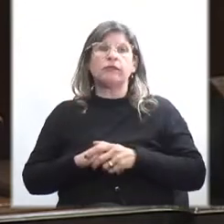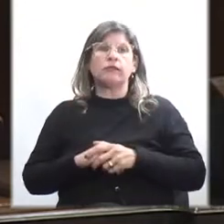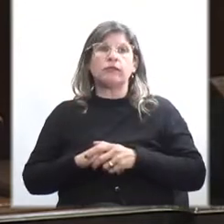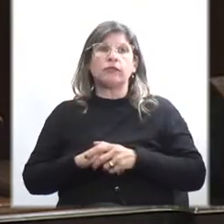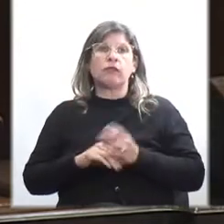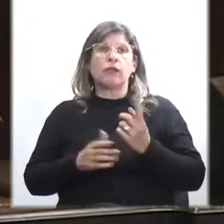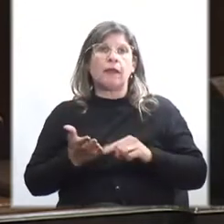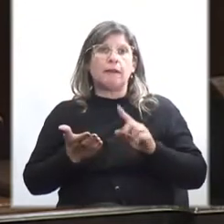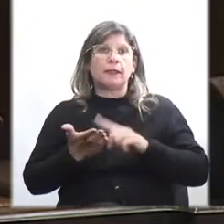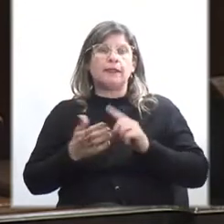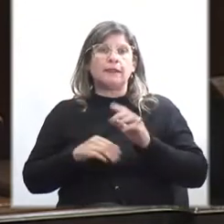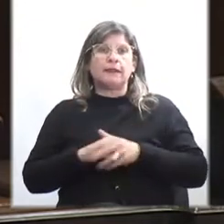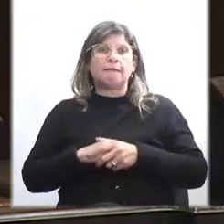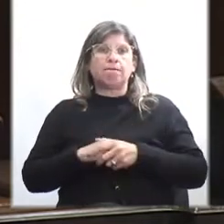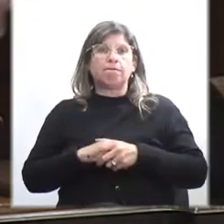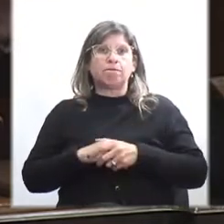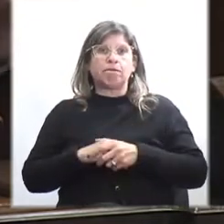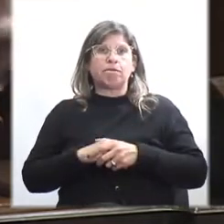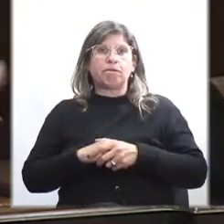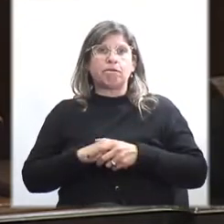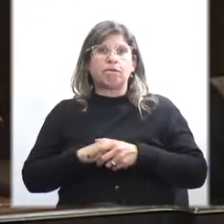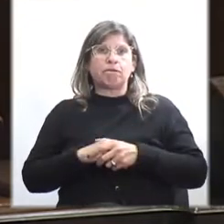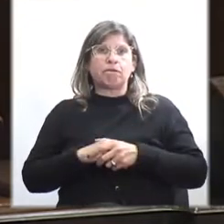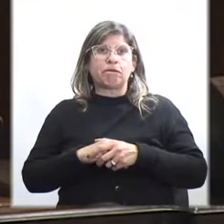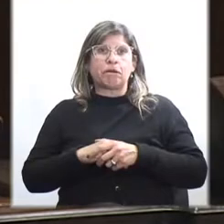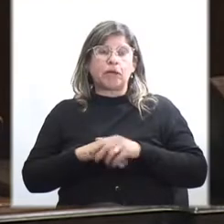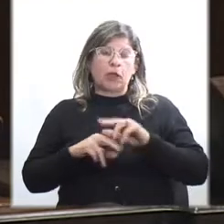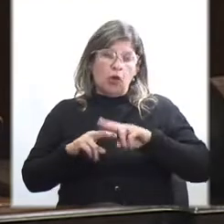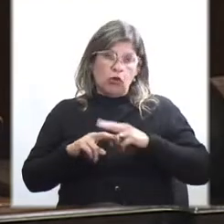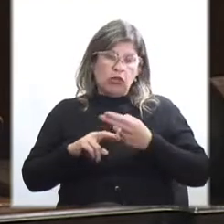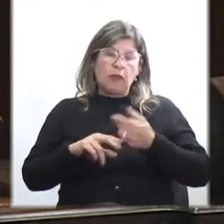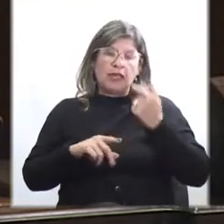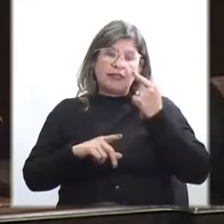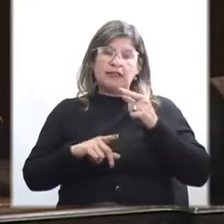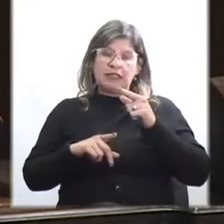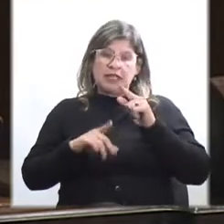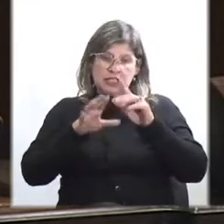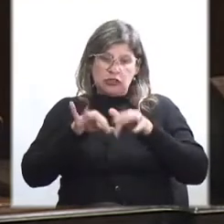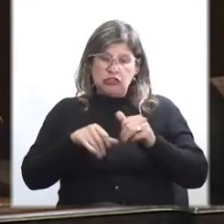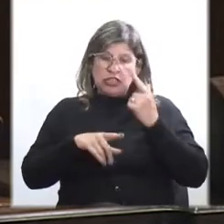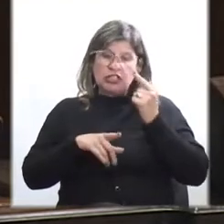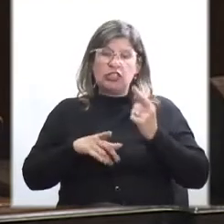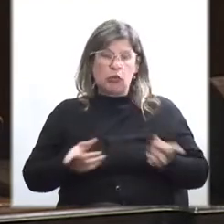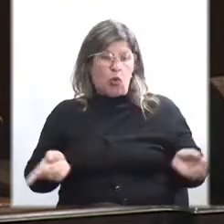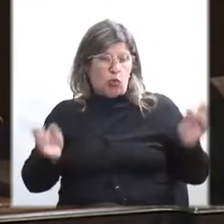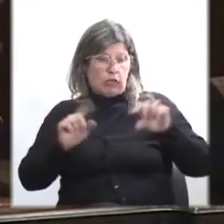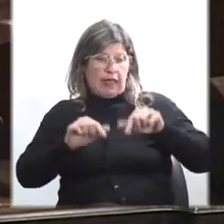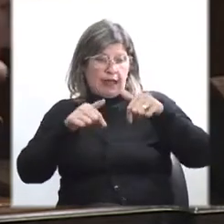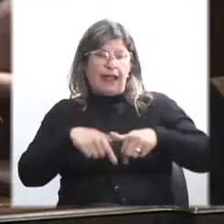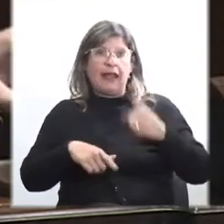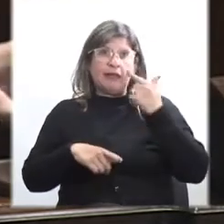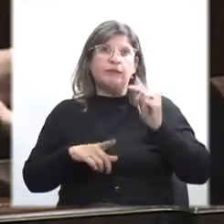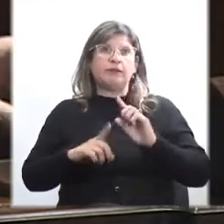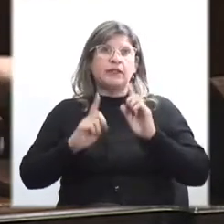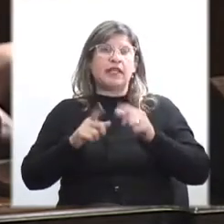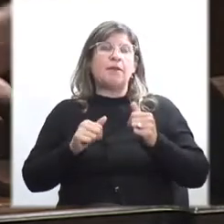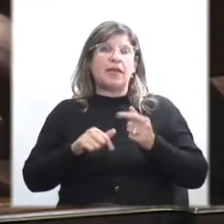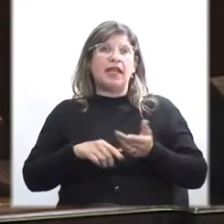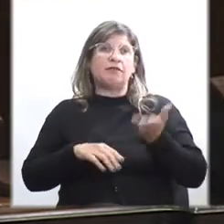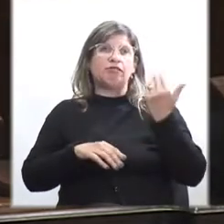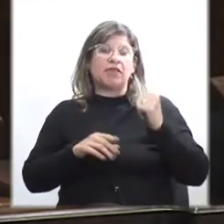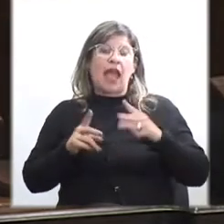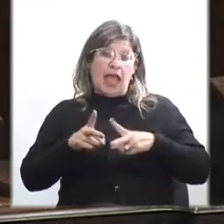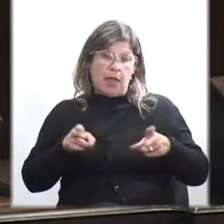de además de reenviar esos archivos a épocas que nadie quiere volver, yo los reenviaría también a